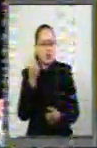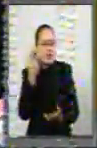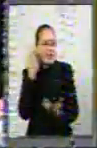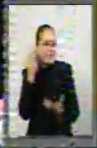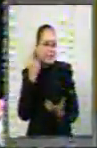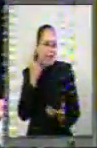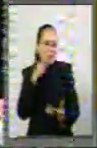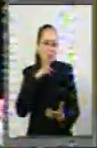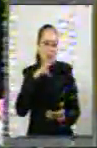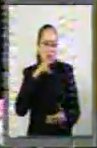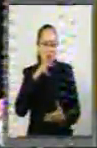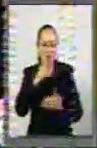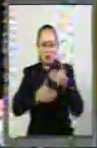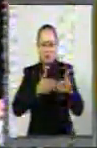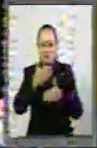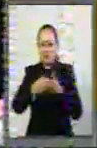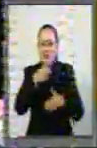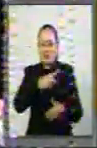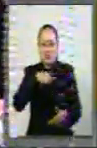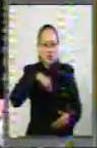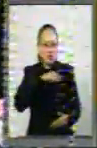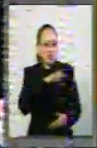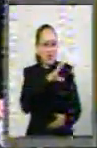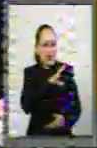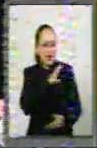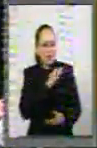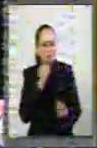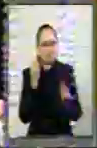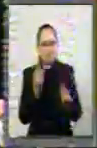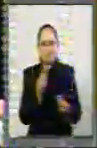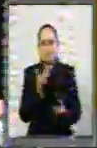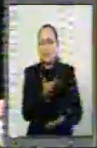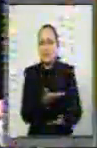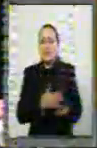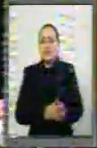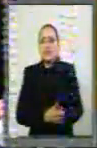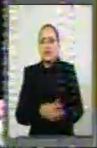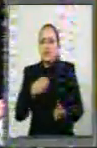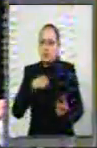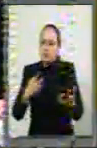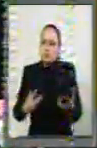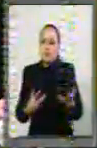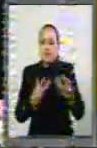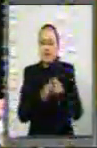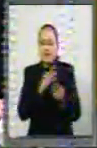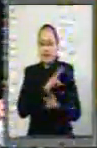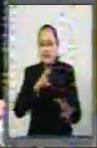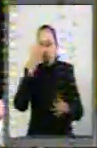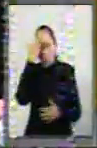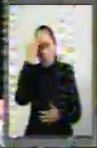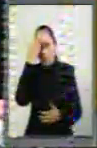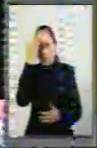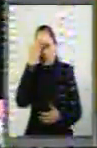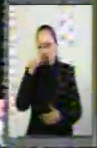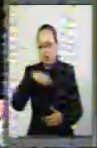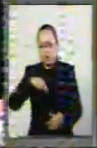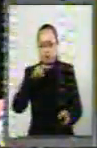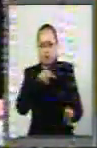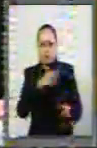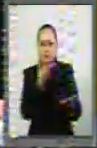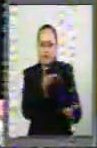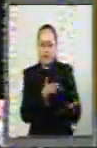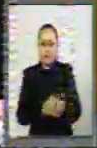la acompañamos. Ella sabe que la queremos mucho. Y nos unimos a este reconocimiento público que te hacen, Lorena.